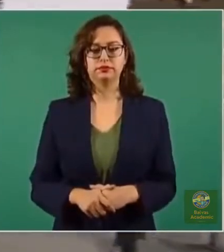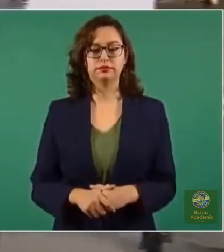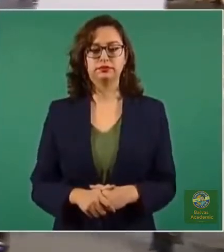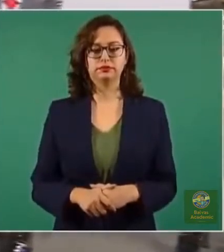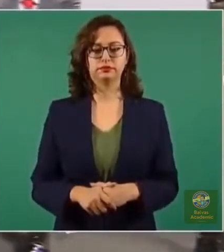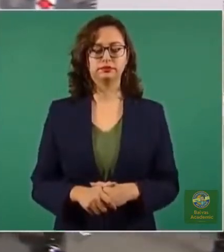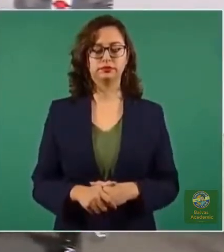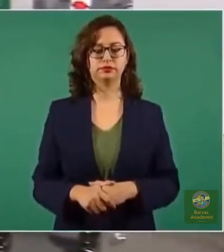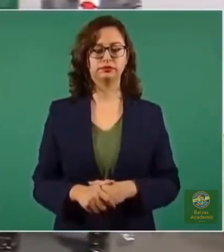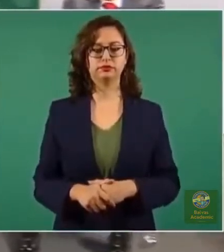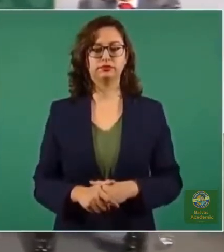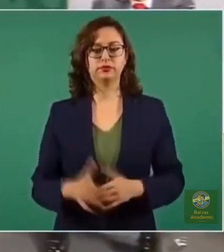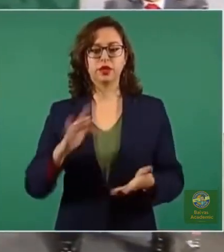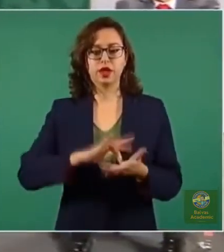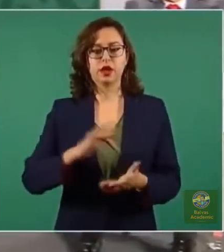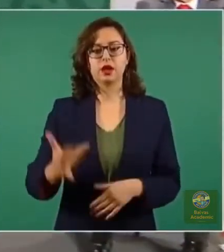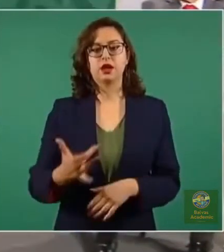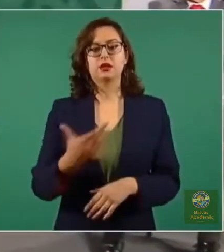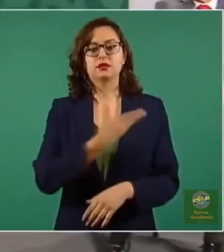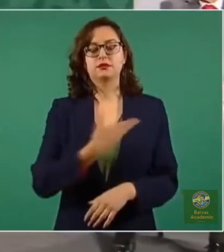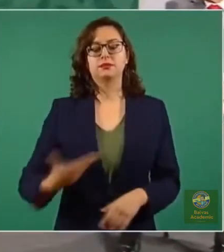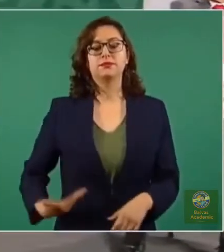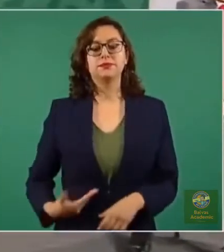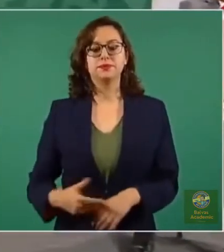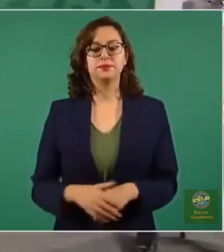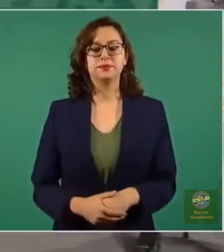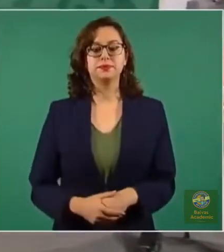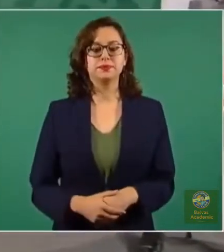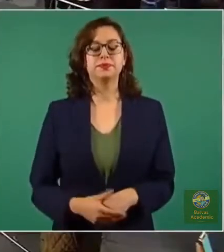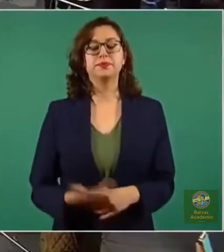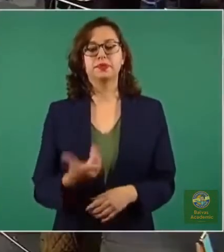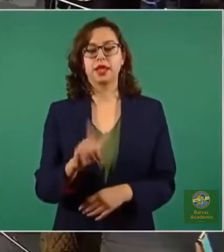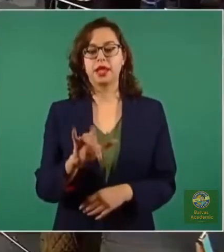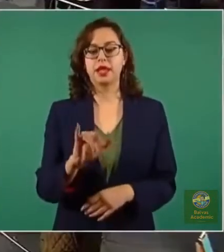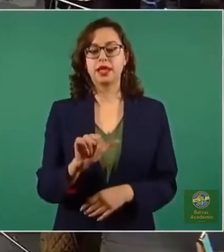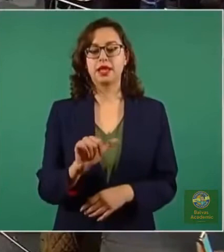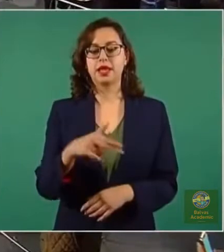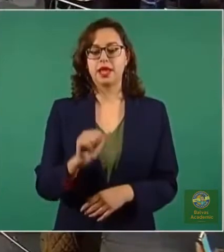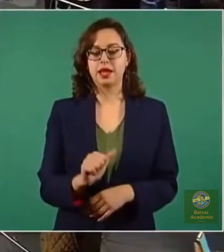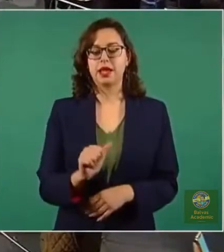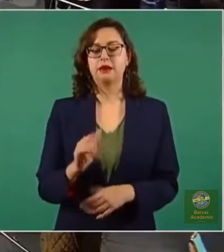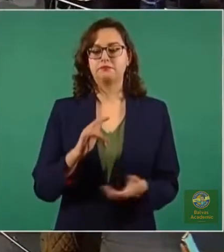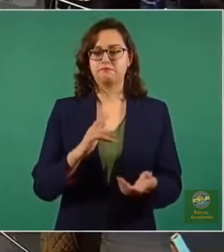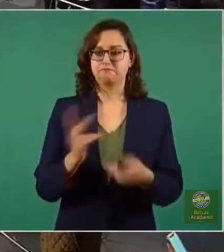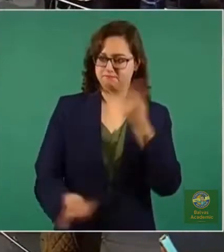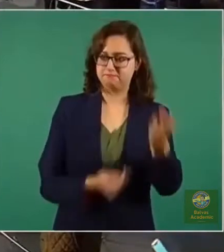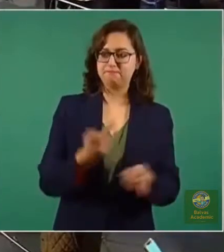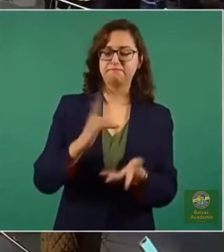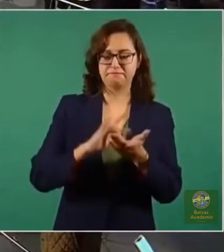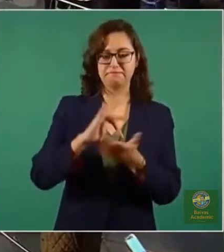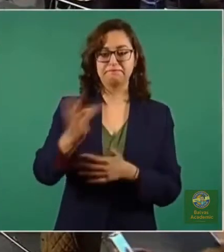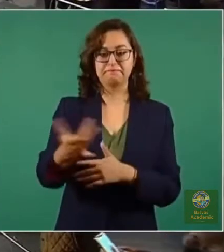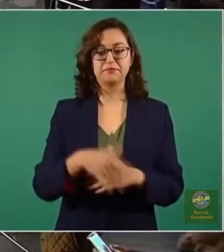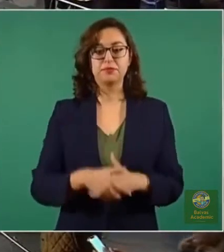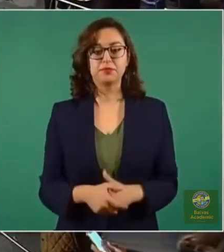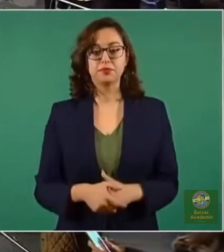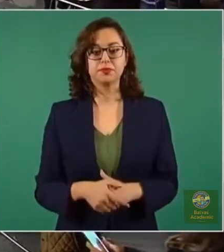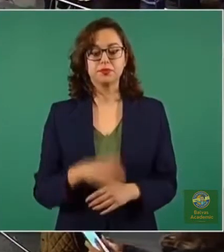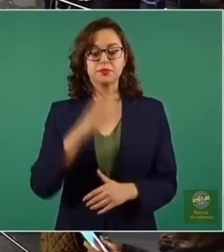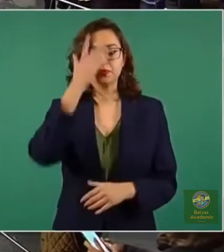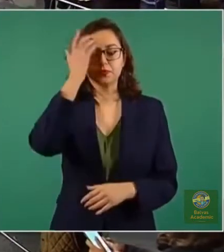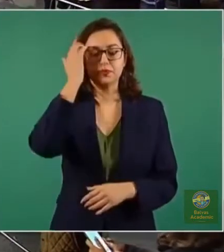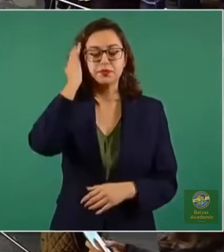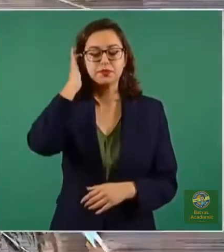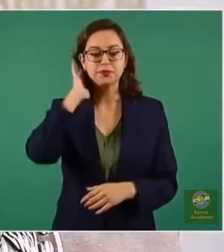Gracias, presidente. Con mucho gusto. Liliana Noble, Pulso Saludable. Gracias por esta pregunta. Como hemos venido